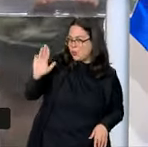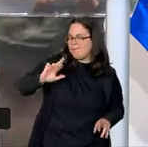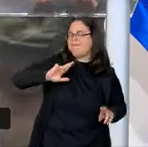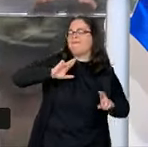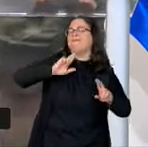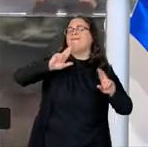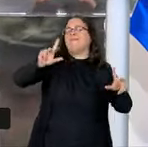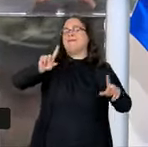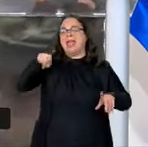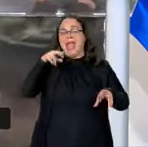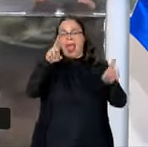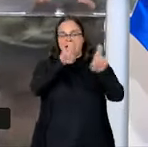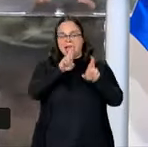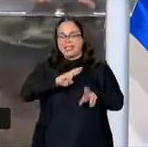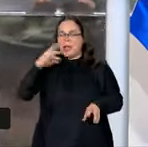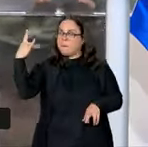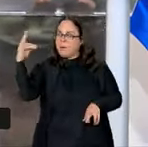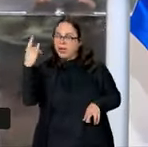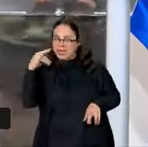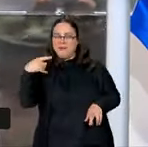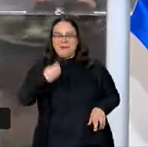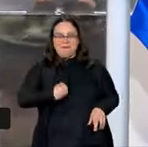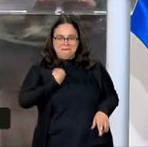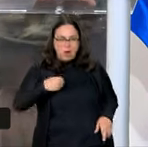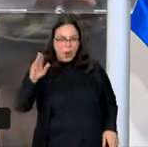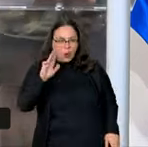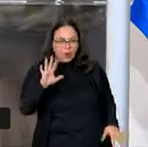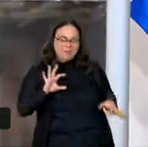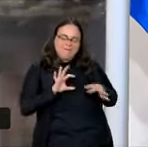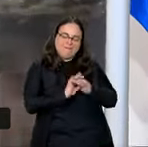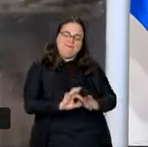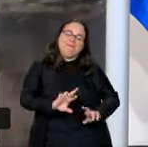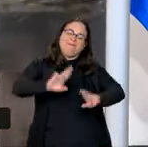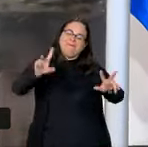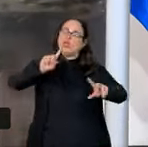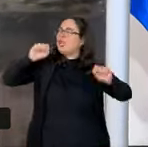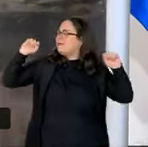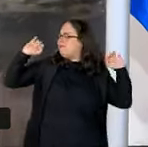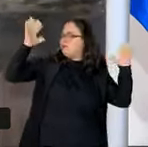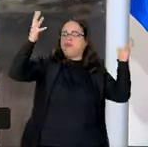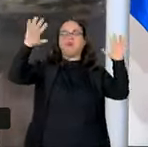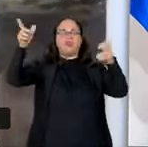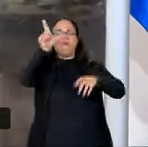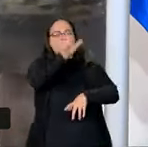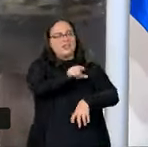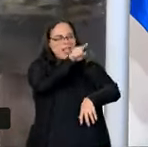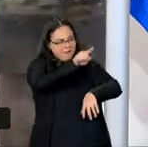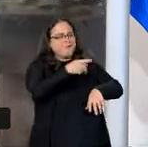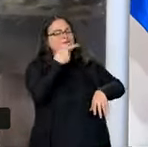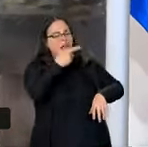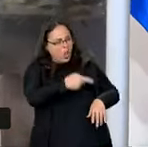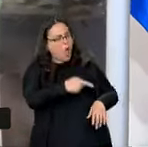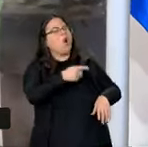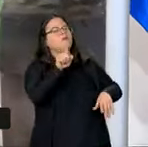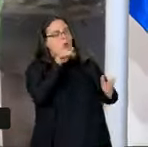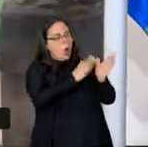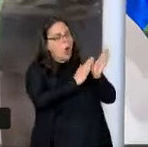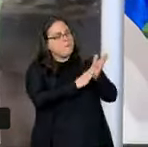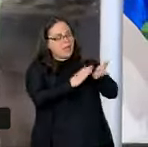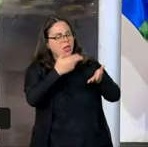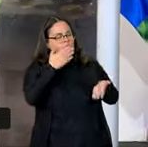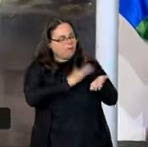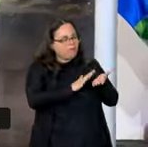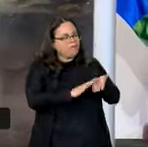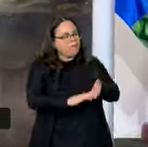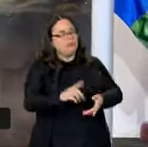relación con el Brasil es diferente cuando está el señor. Entonces, conmemoramos varias cosas que el señor mencionó. Agradecemos el papel del